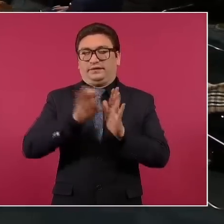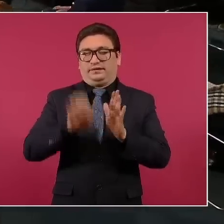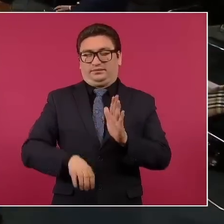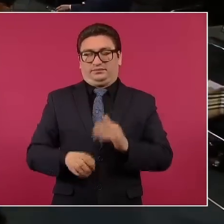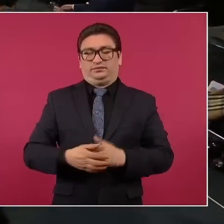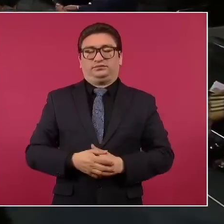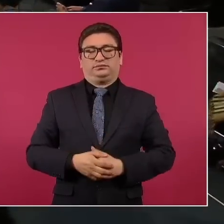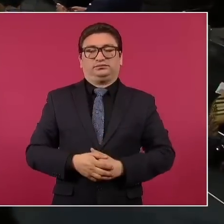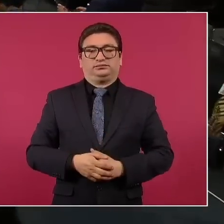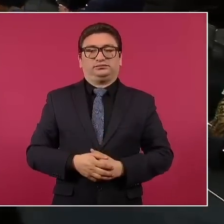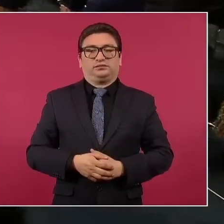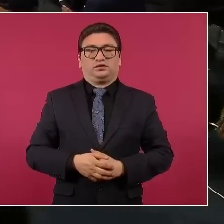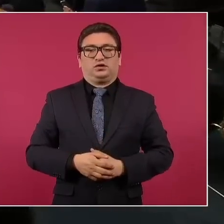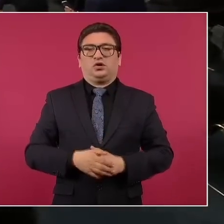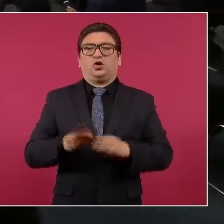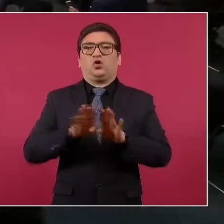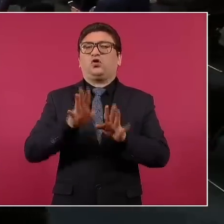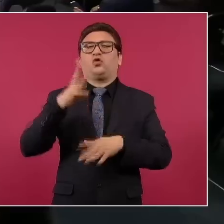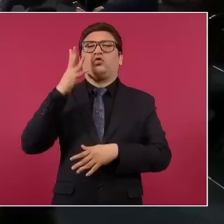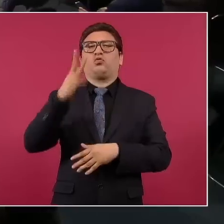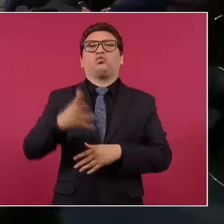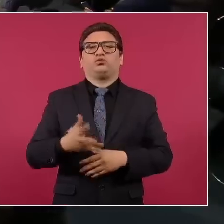de cómo va a ser